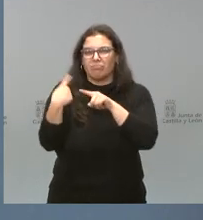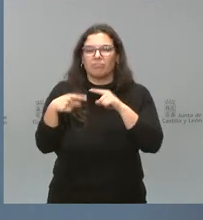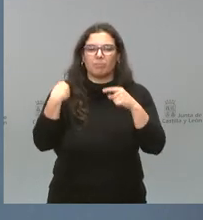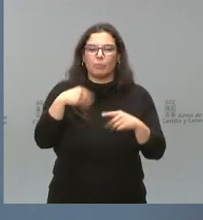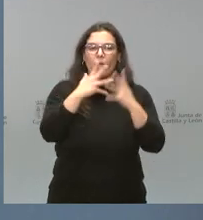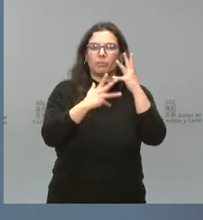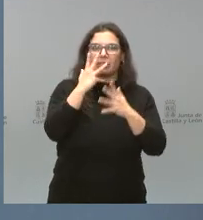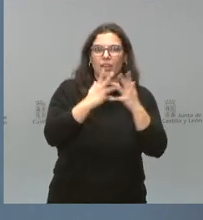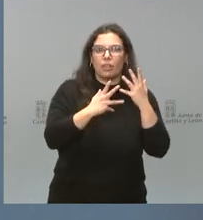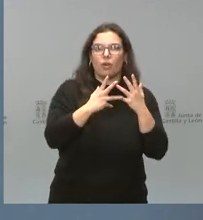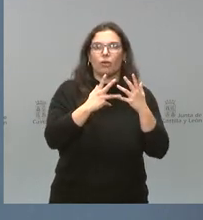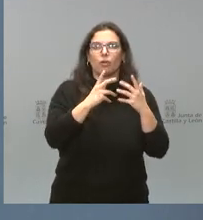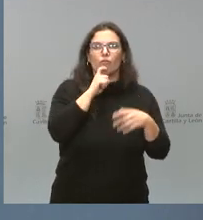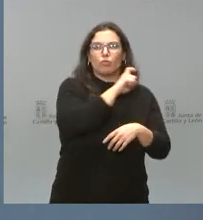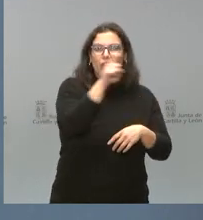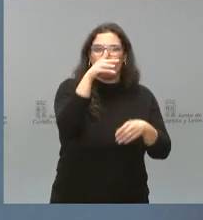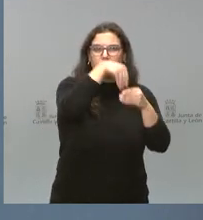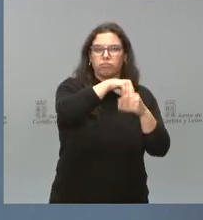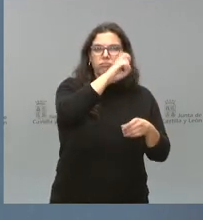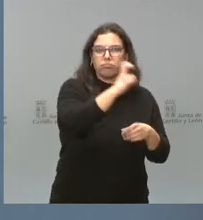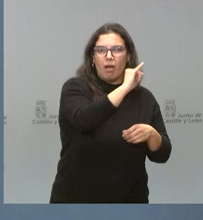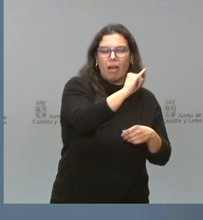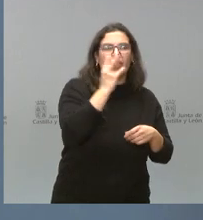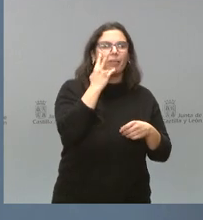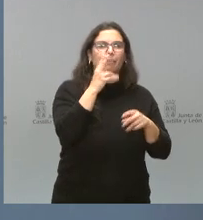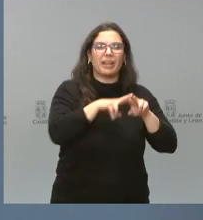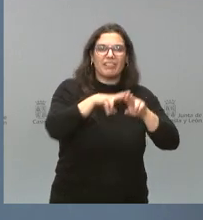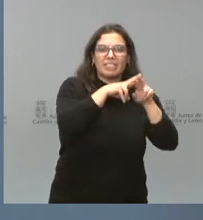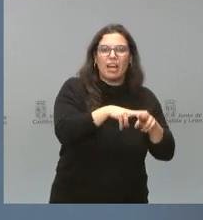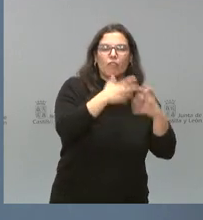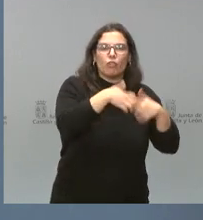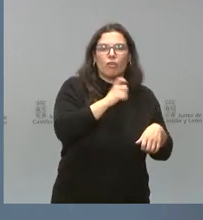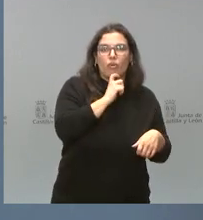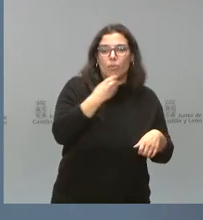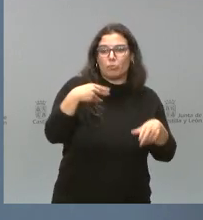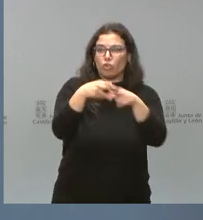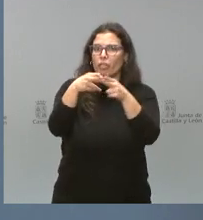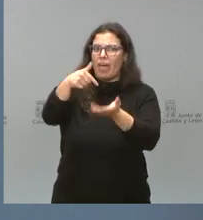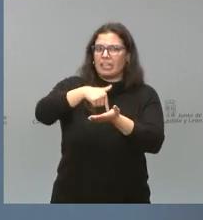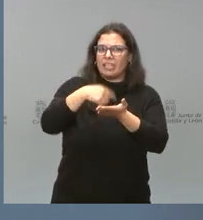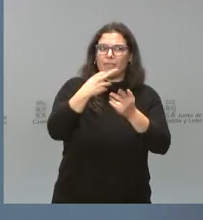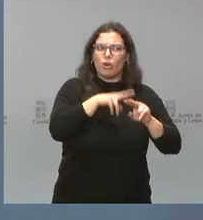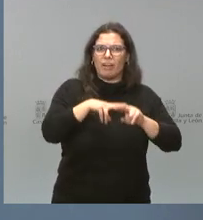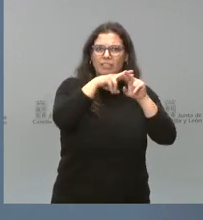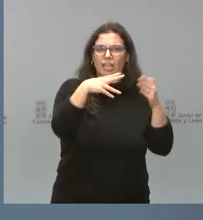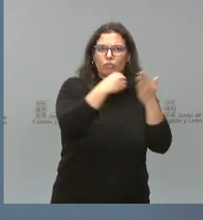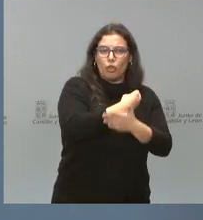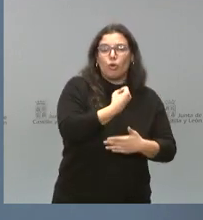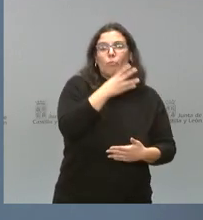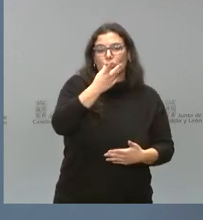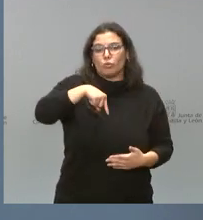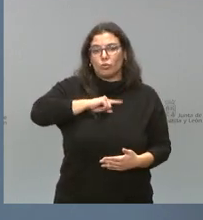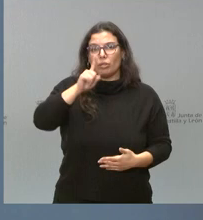Administración con una serie de fundaciones y tenemos que revisar su funcionamiento. Esta es una exigencia del conjunto de la sociedad y, por tanto, nuestra misión ahí también es estar siempre